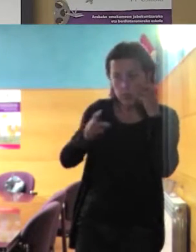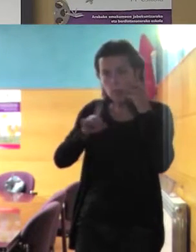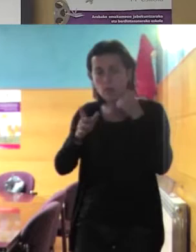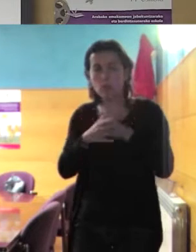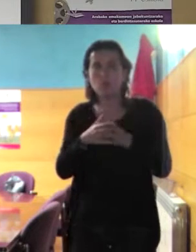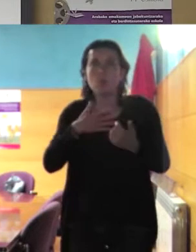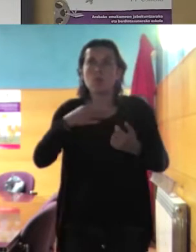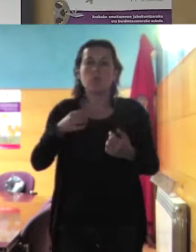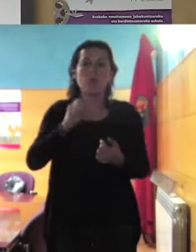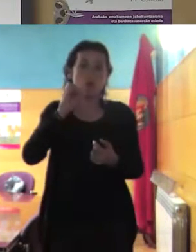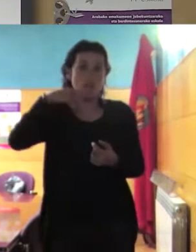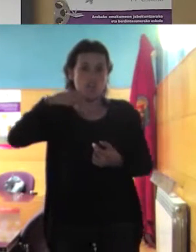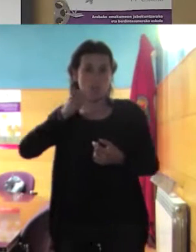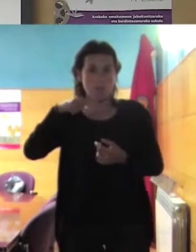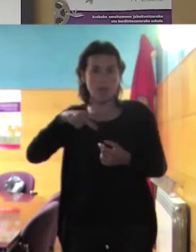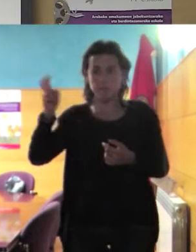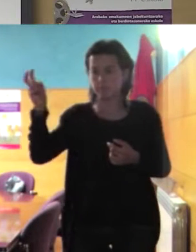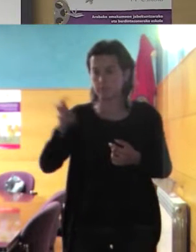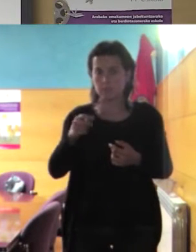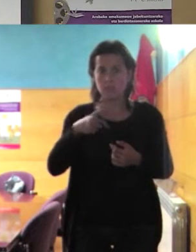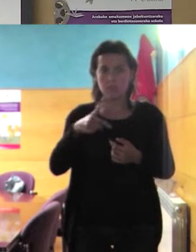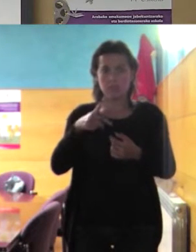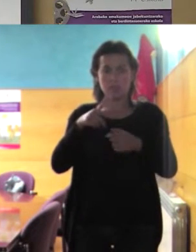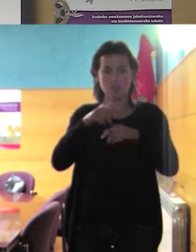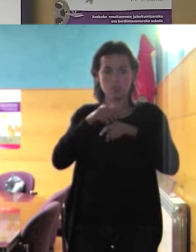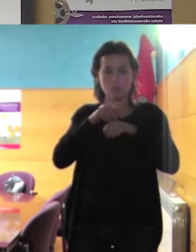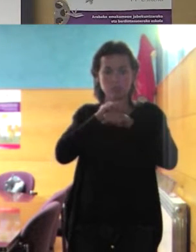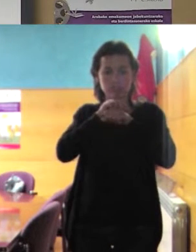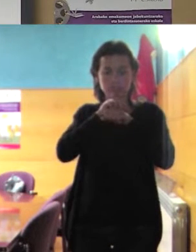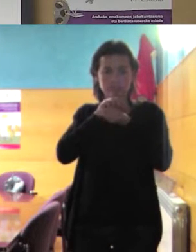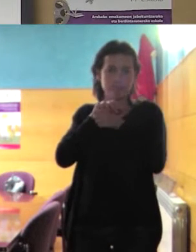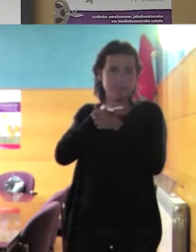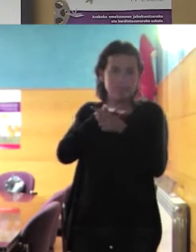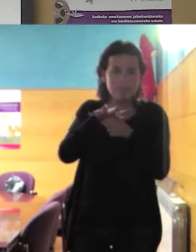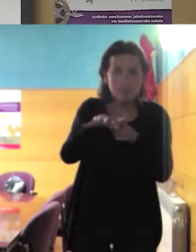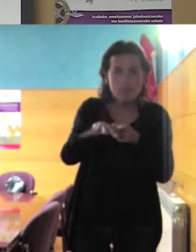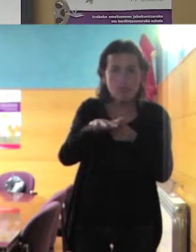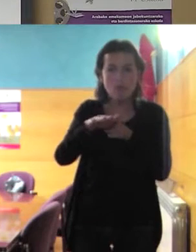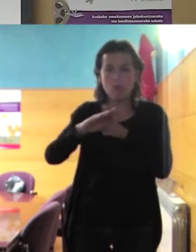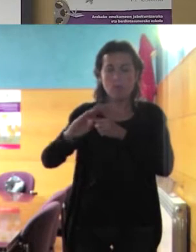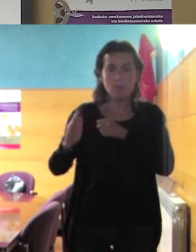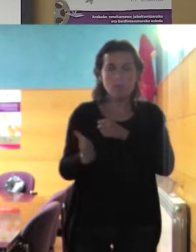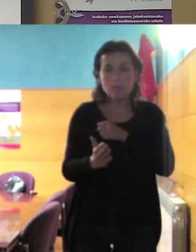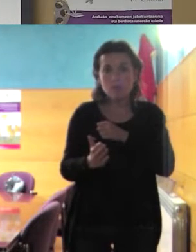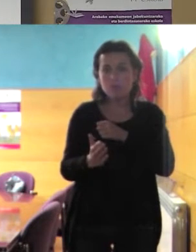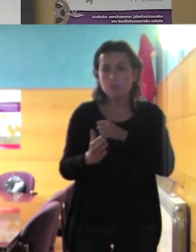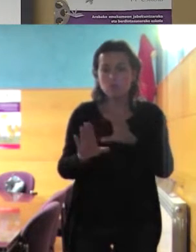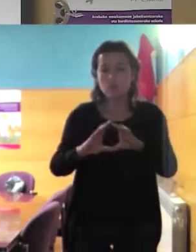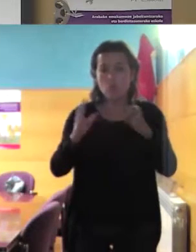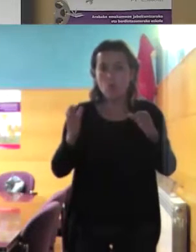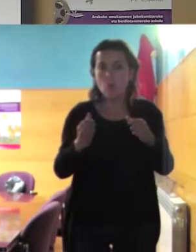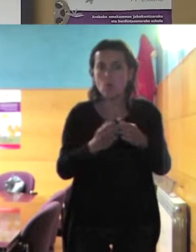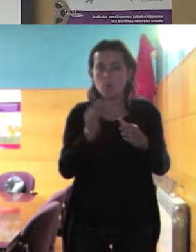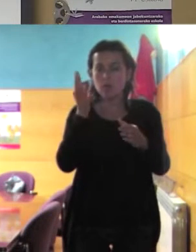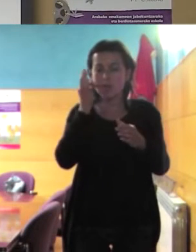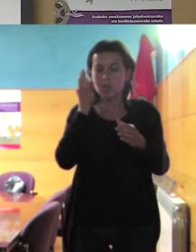barrio o a la ciudad cuya influencia se percibe en que en los siguientes meses hay un grupo de mujeres que oscurecen sus